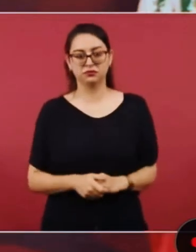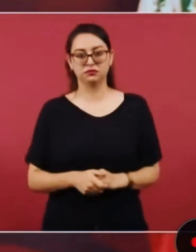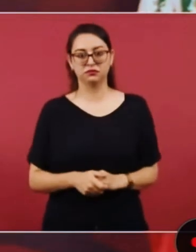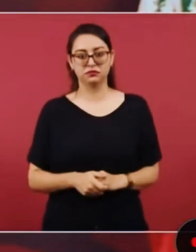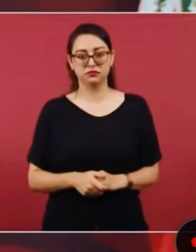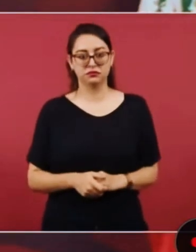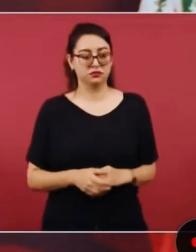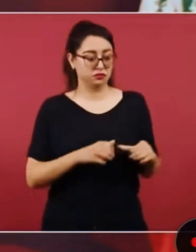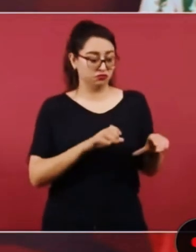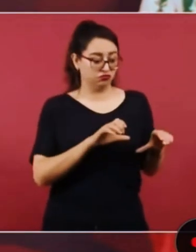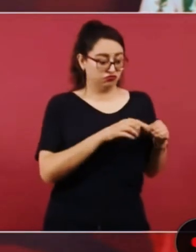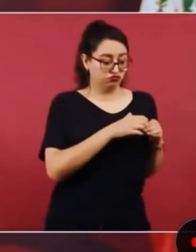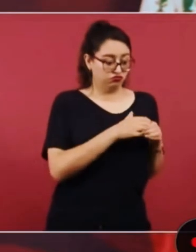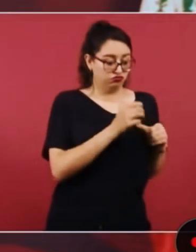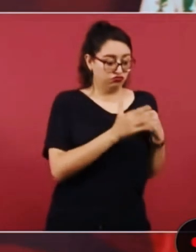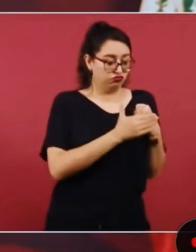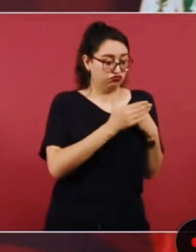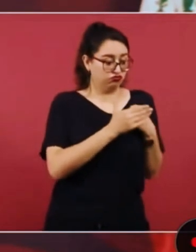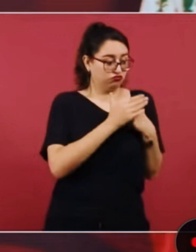por una minoría